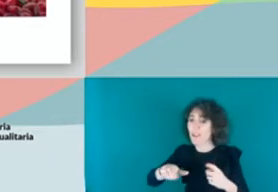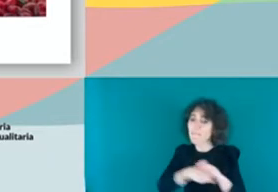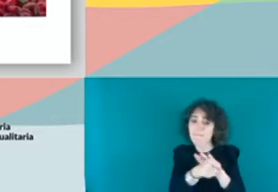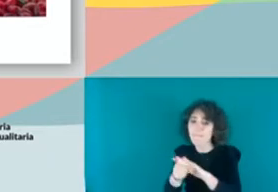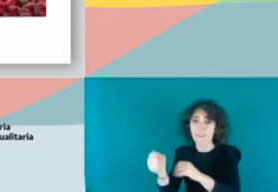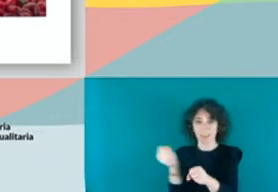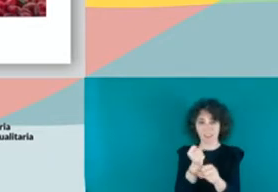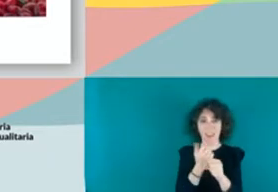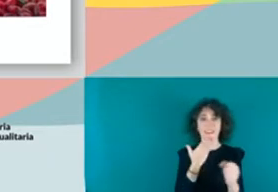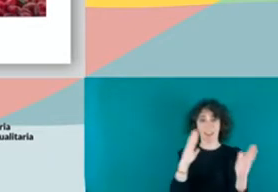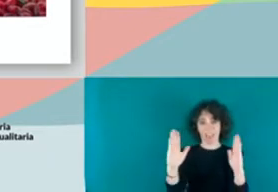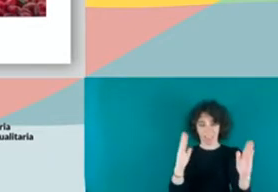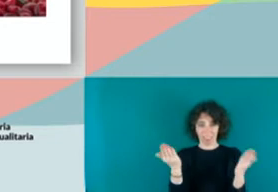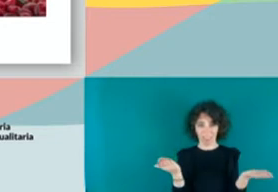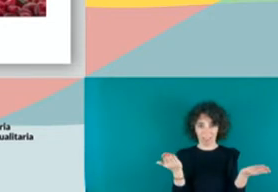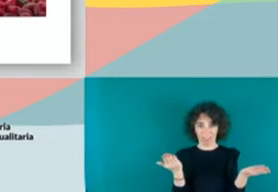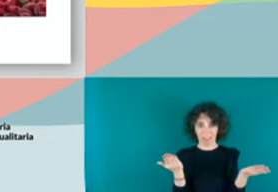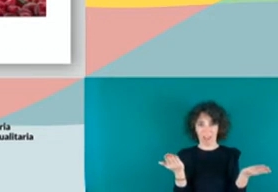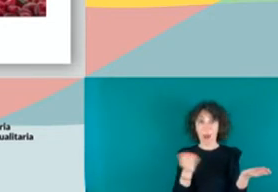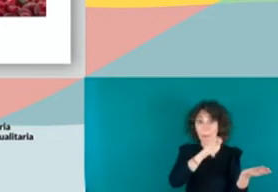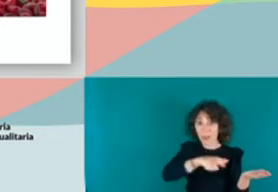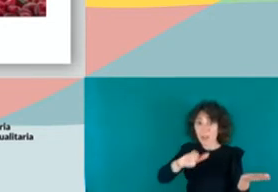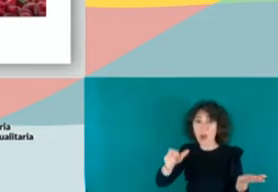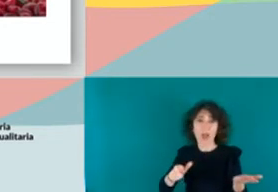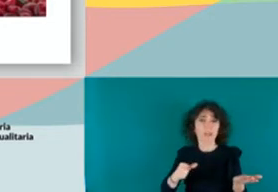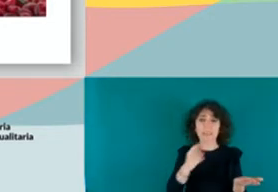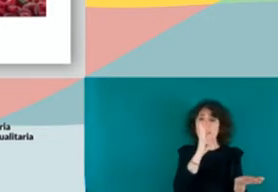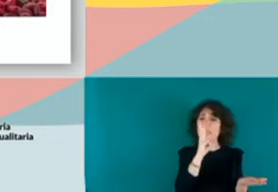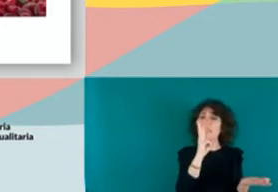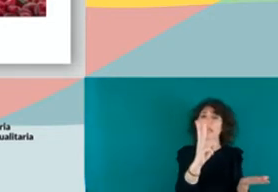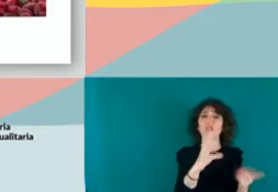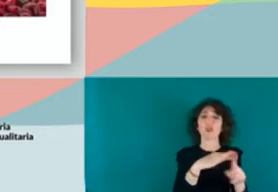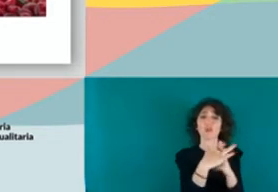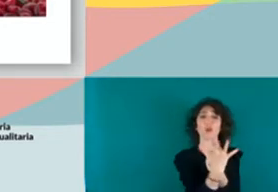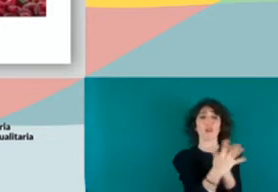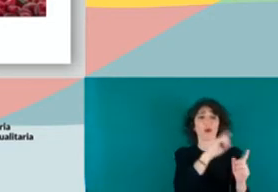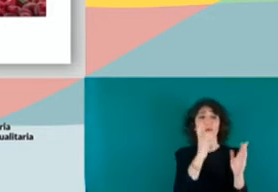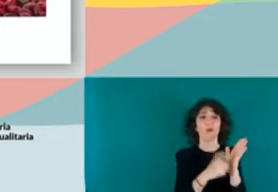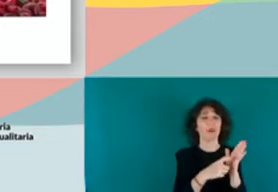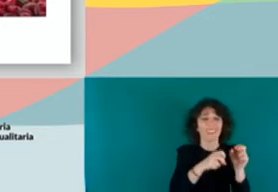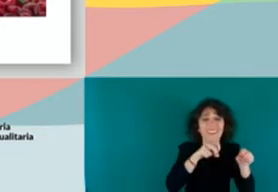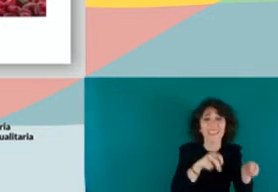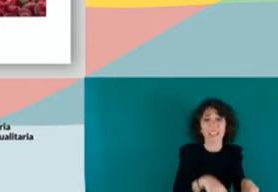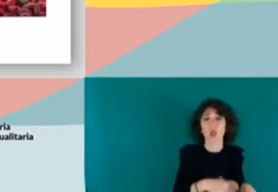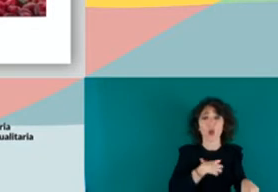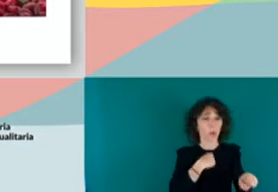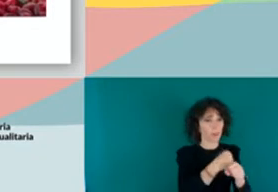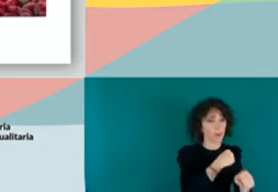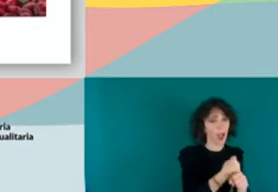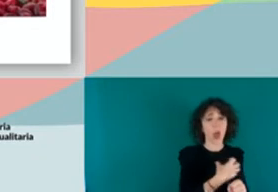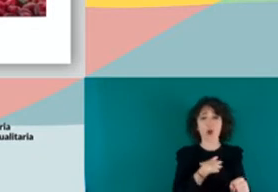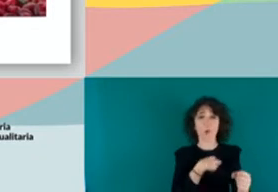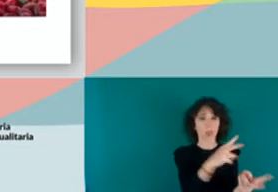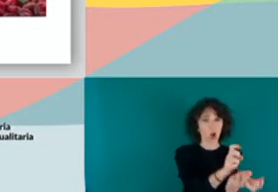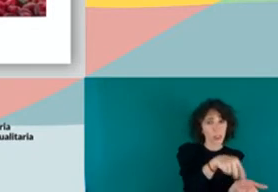O sea, ¿qué sentido tiene tener a personas durante tres años en situación irregular donde no pueden trabajar, donde no pueden cotizar y